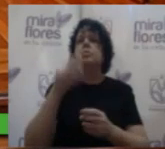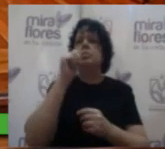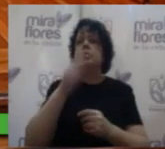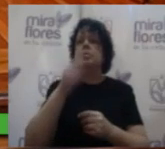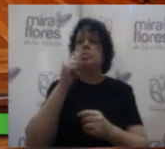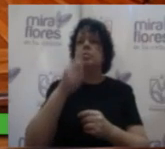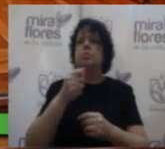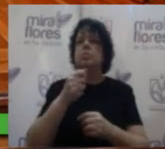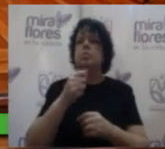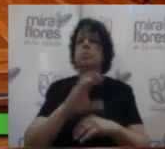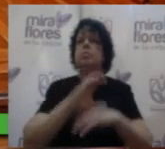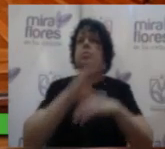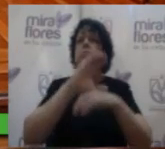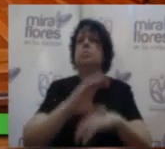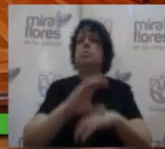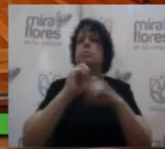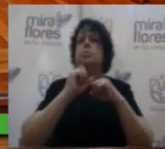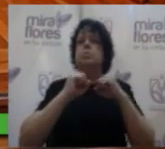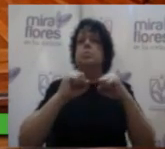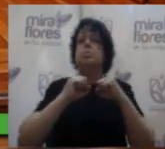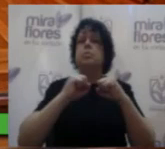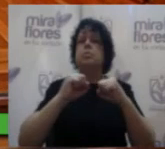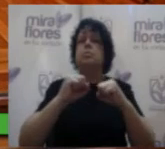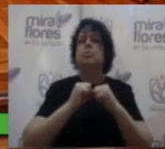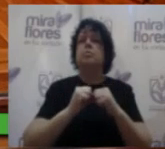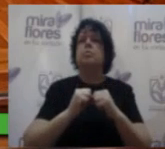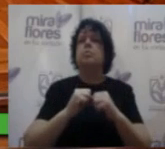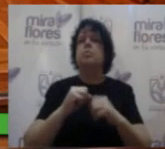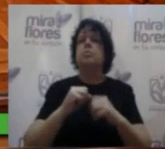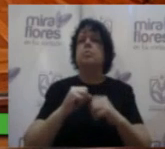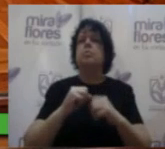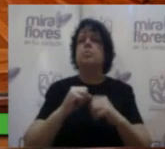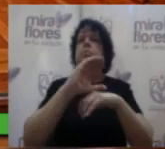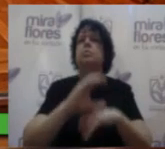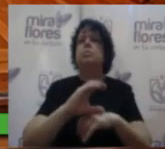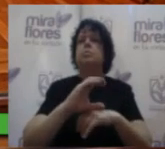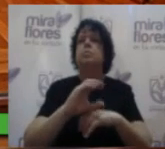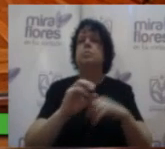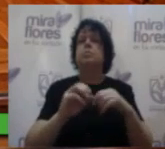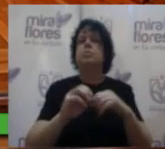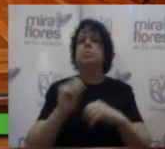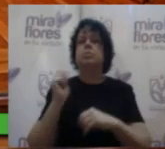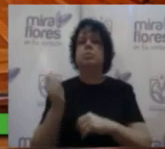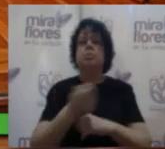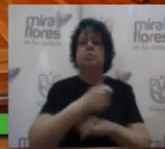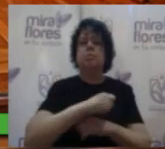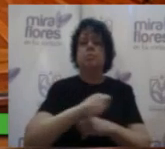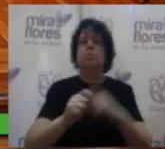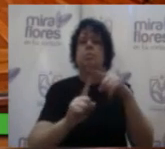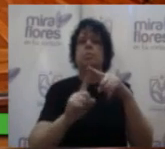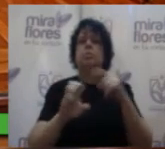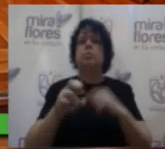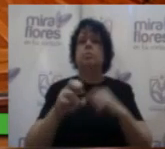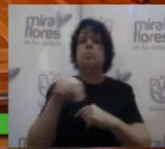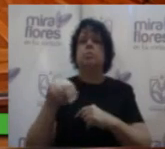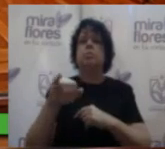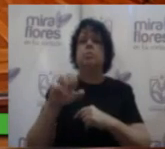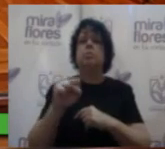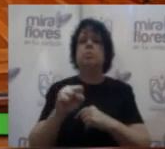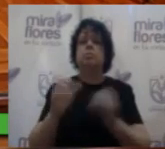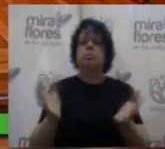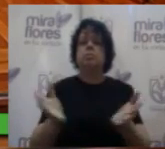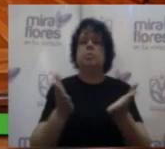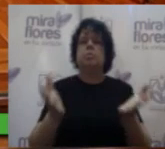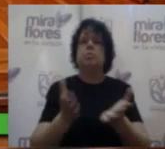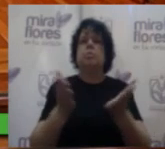Club Deportivo Social Tradicional Al Club Tenis Las Terrazas Miraflores en reconocimiento a su trayectoria institucional en